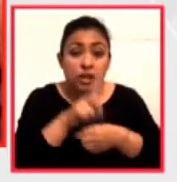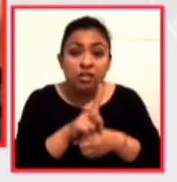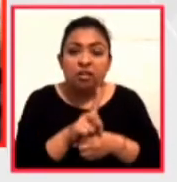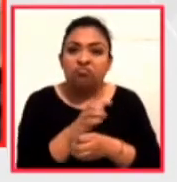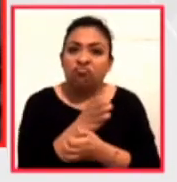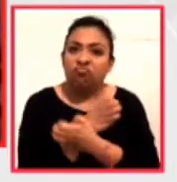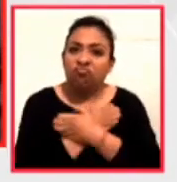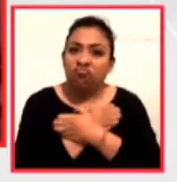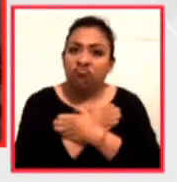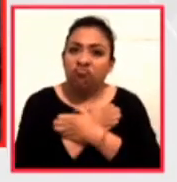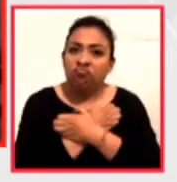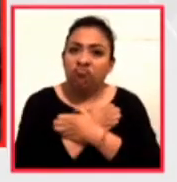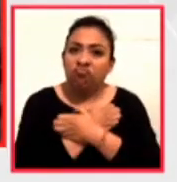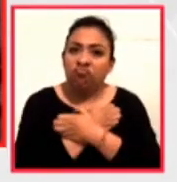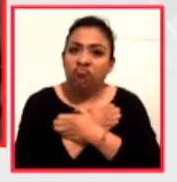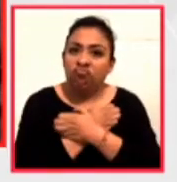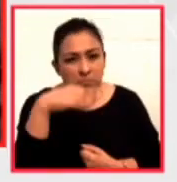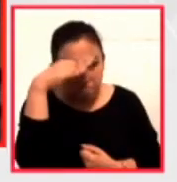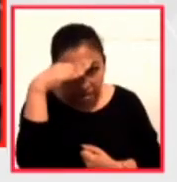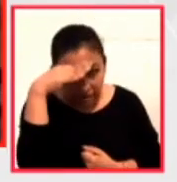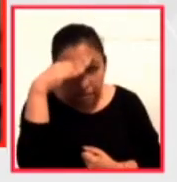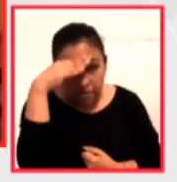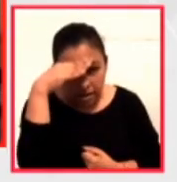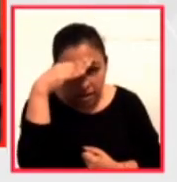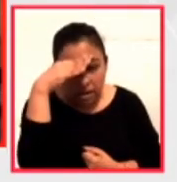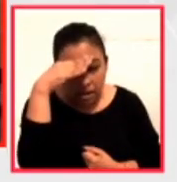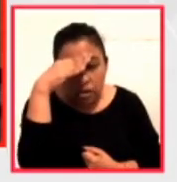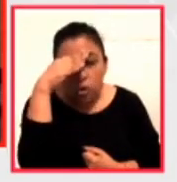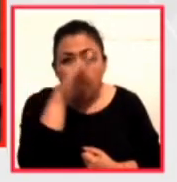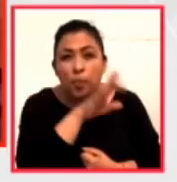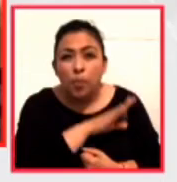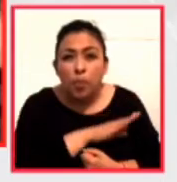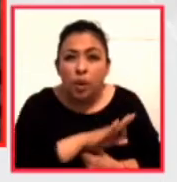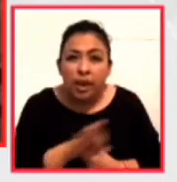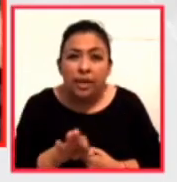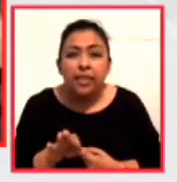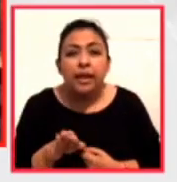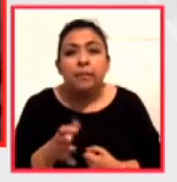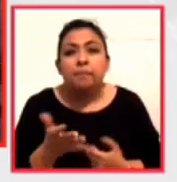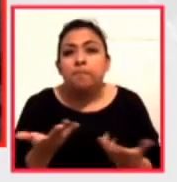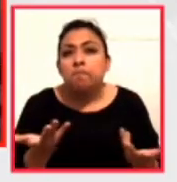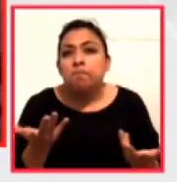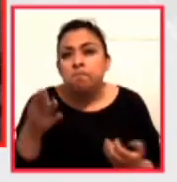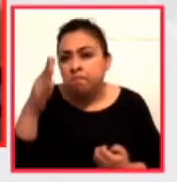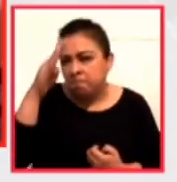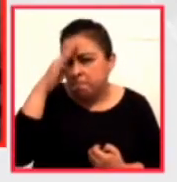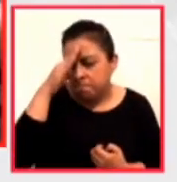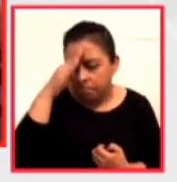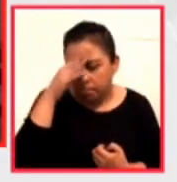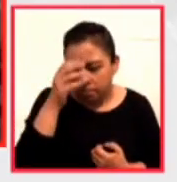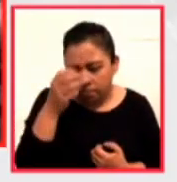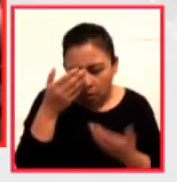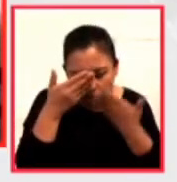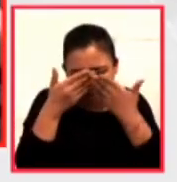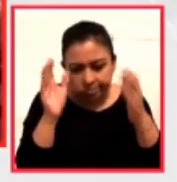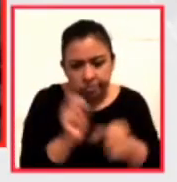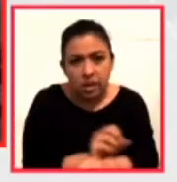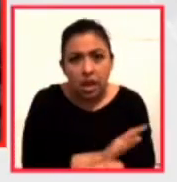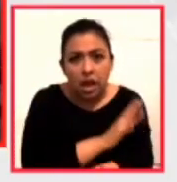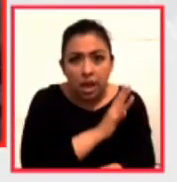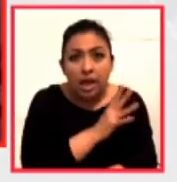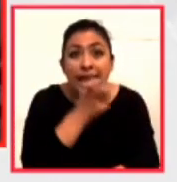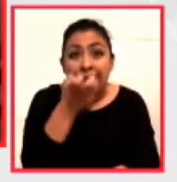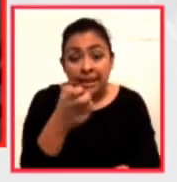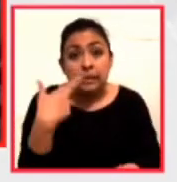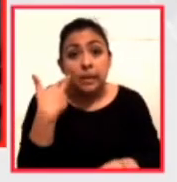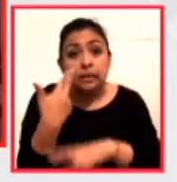con un pensamiento complejo capacidad de pensar con sensibilidad que es la tarea de la cultura